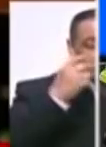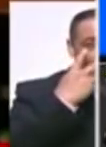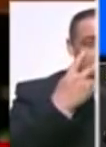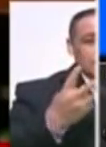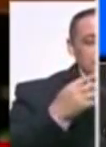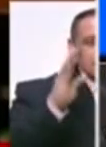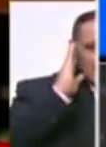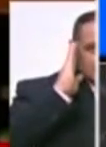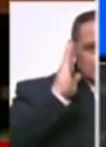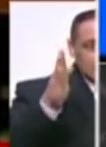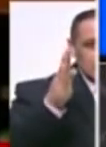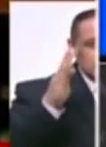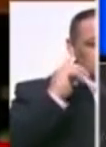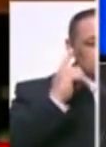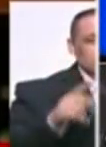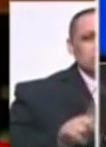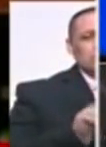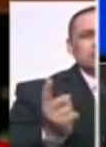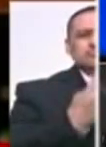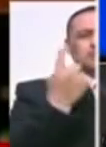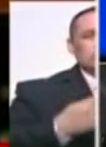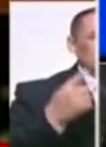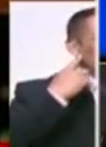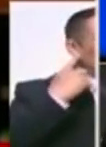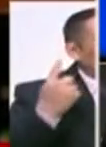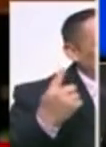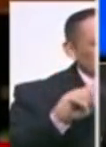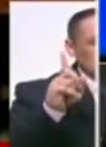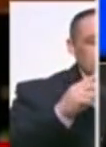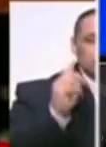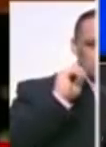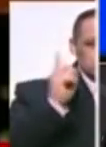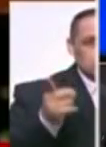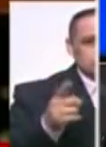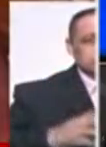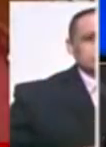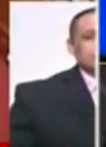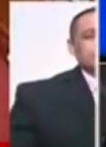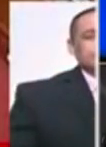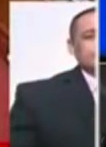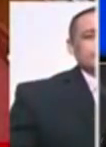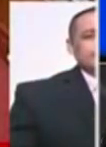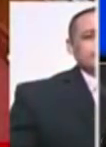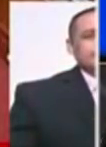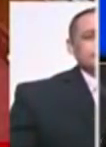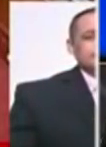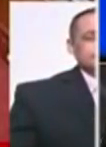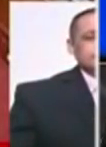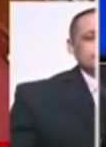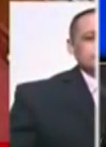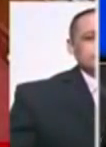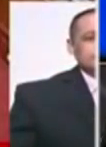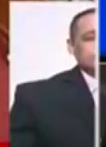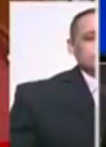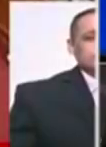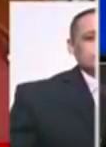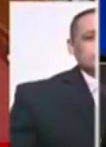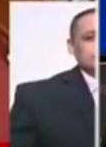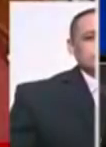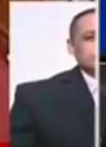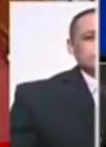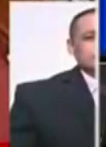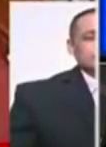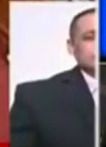de la colaboración eficaz. Pero esa ya es la cereza de la torta, ¿no? Porque lo concreto es que tienen líderes que están